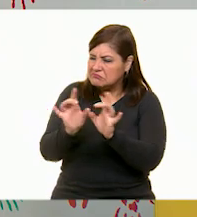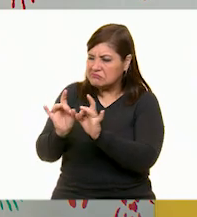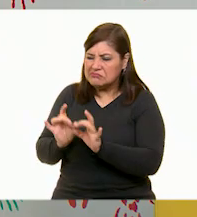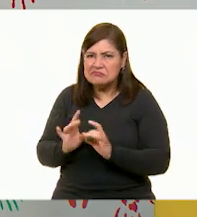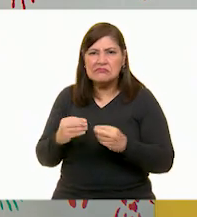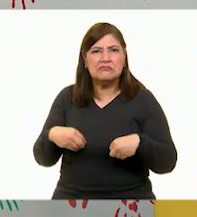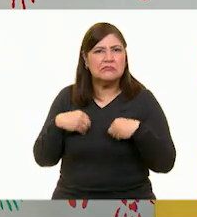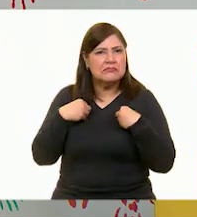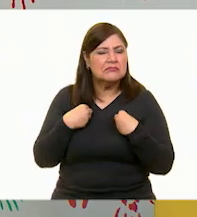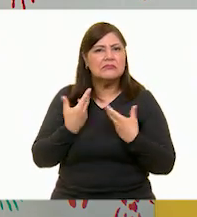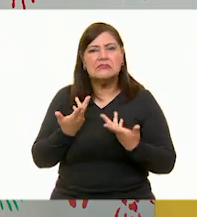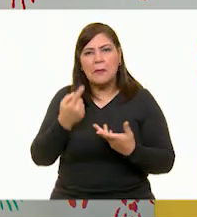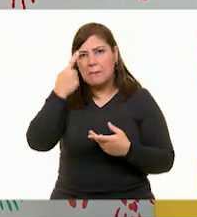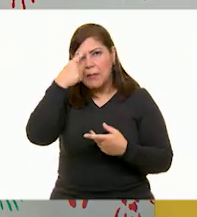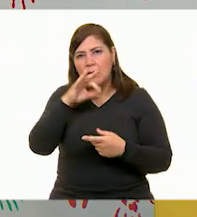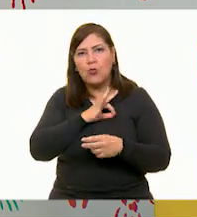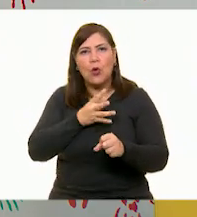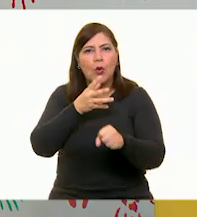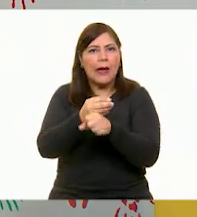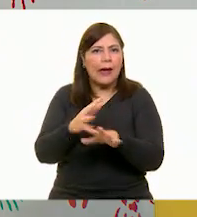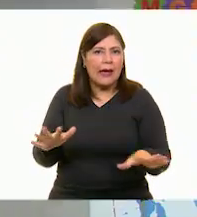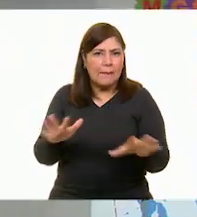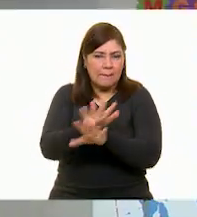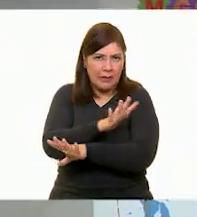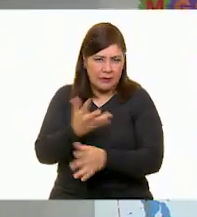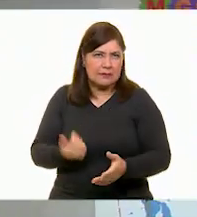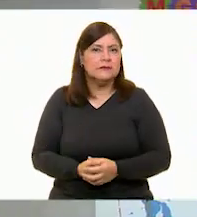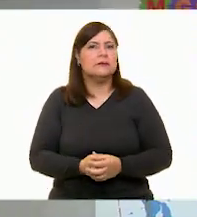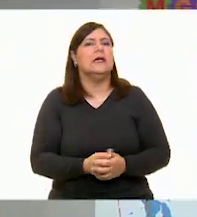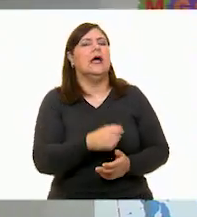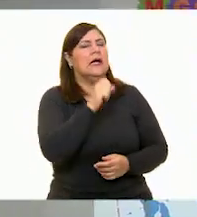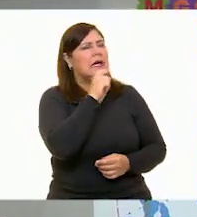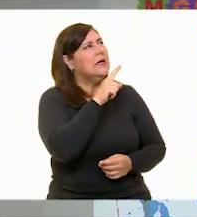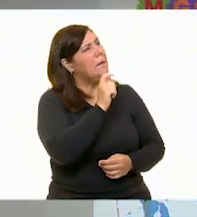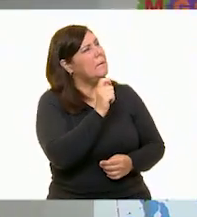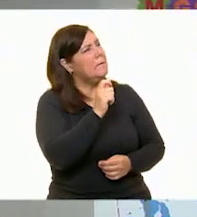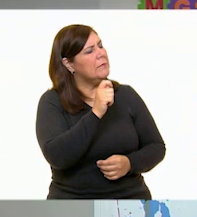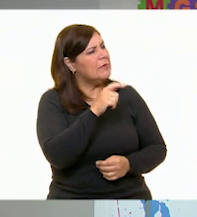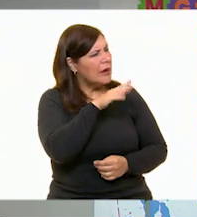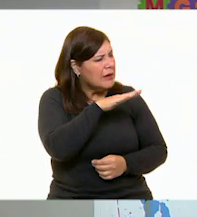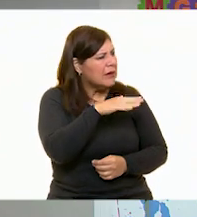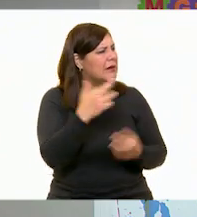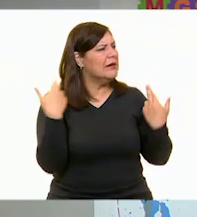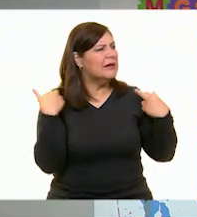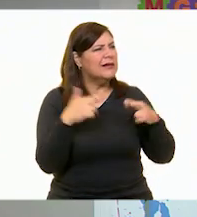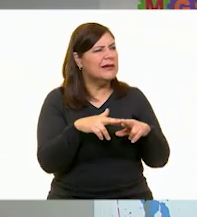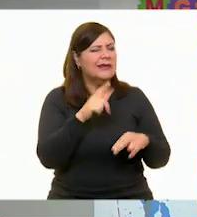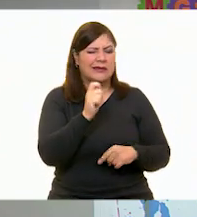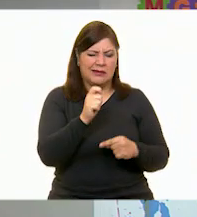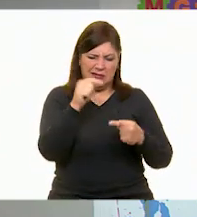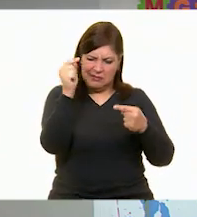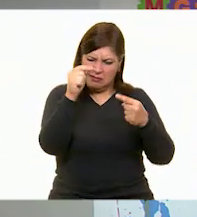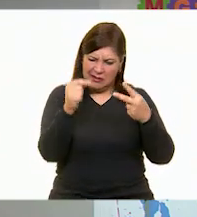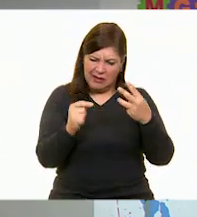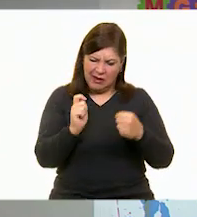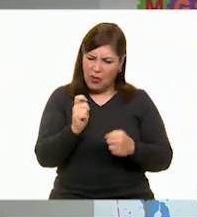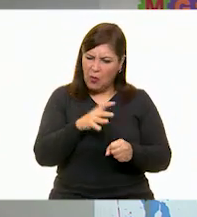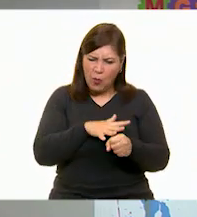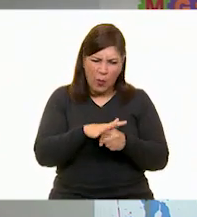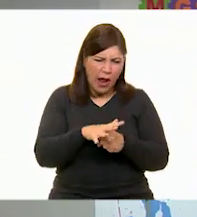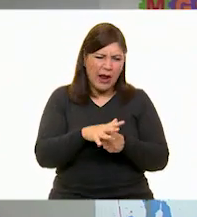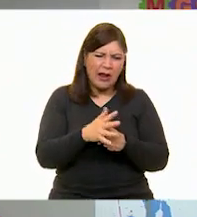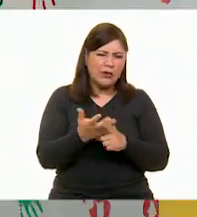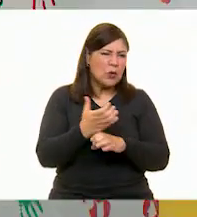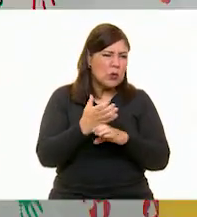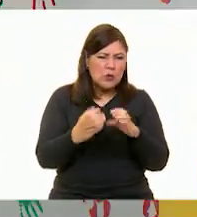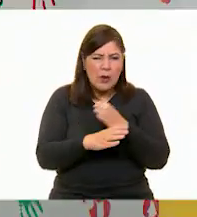el medio ambiente para cambiar las cosas. Maestra, ¿a qué te refieres con las razones de lo que estamos viviendo en el